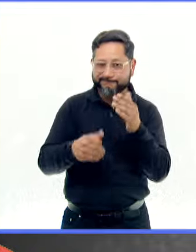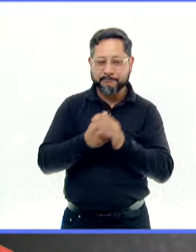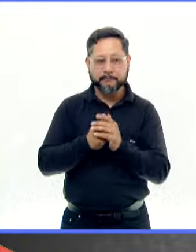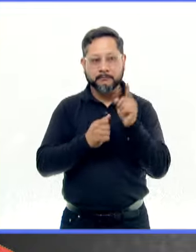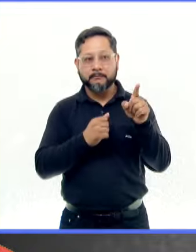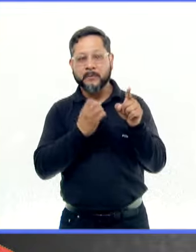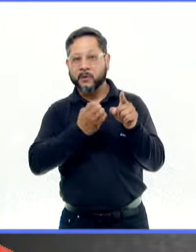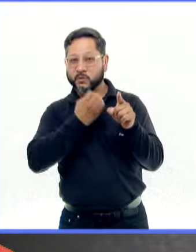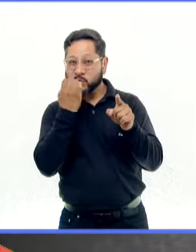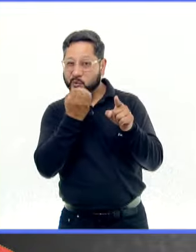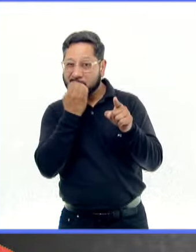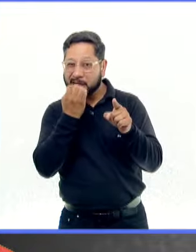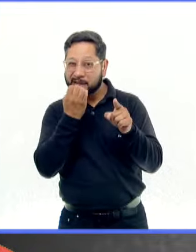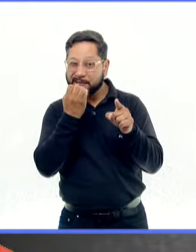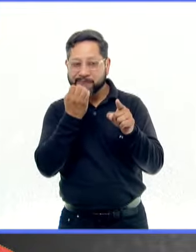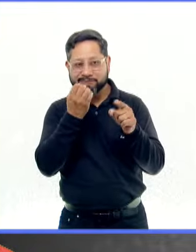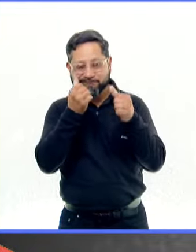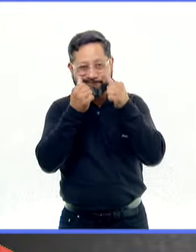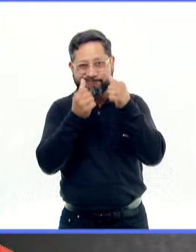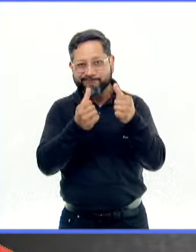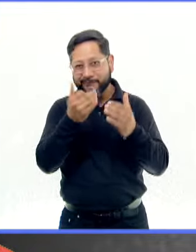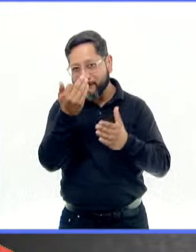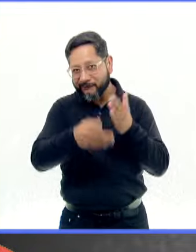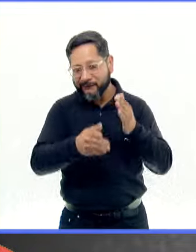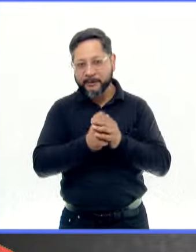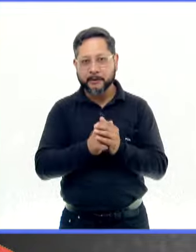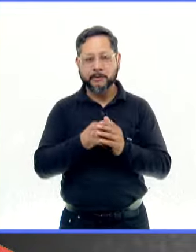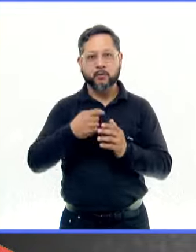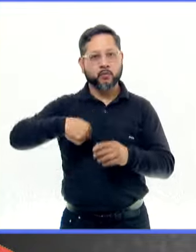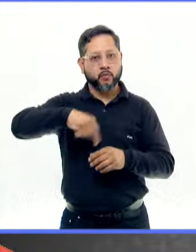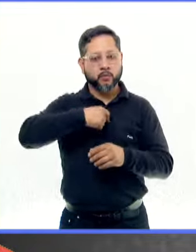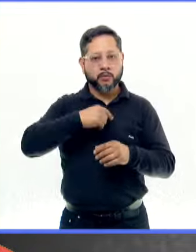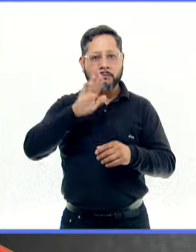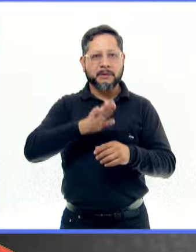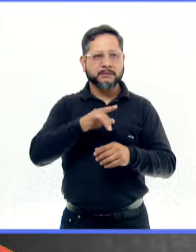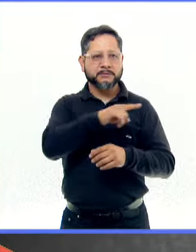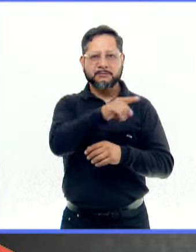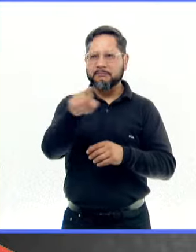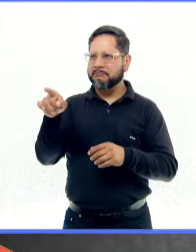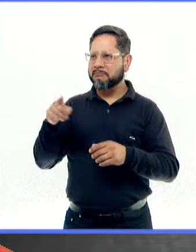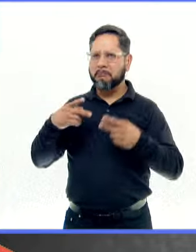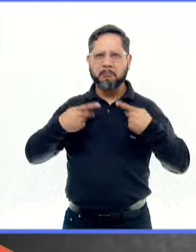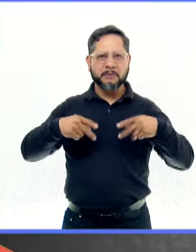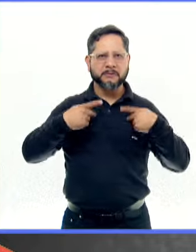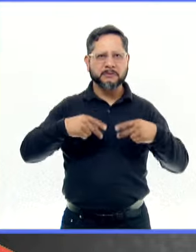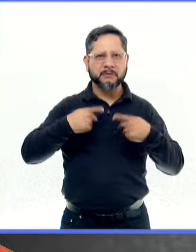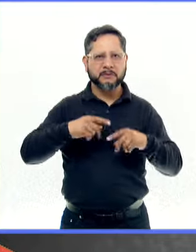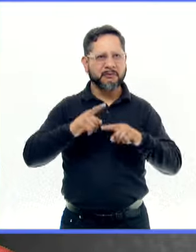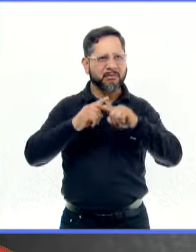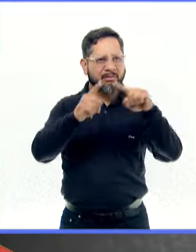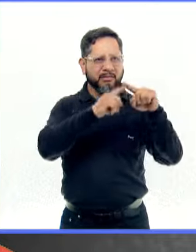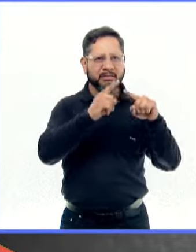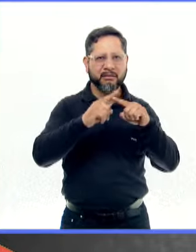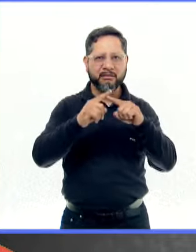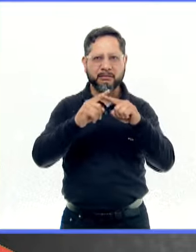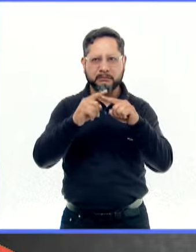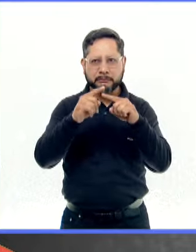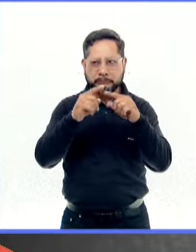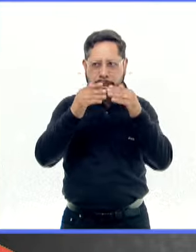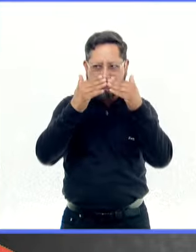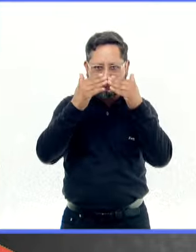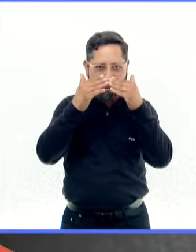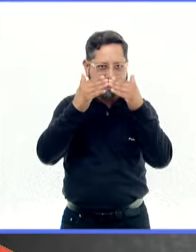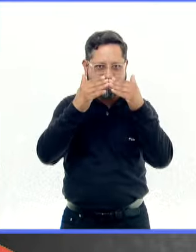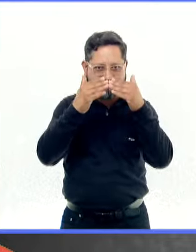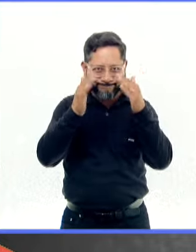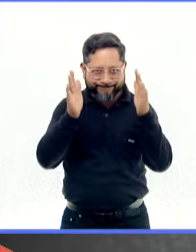escolar, pero creo que es responsabilidad social, abrirnos a las diferencias, ¿no? Estamos en entornos sociales en el